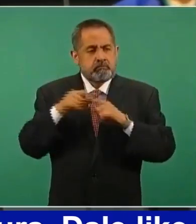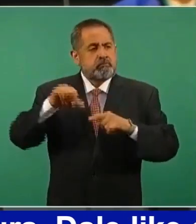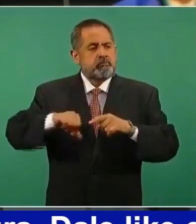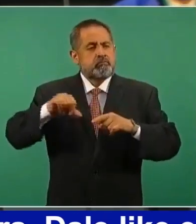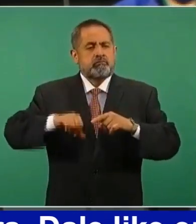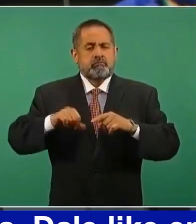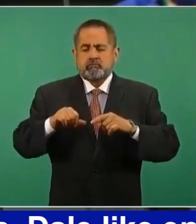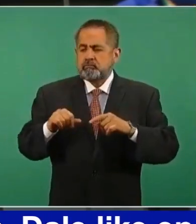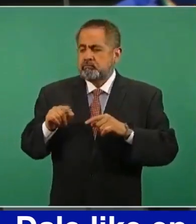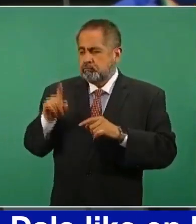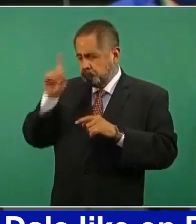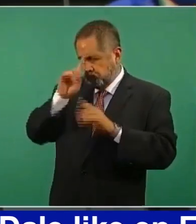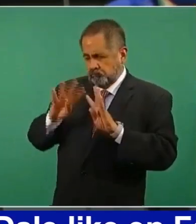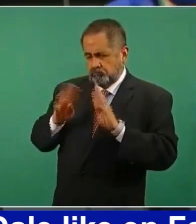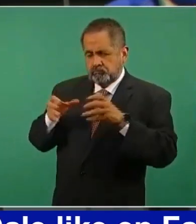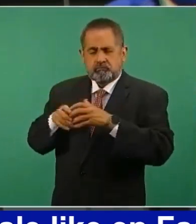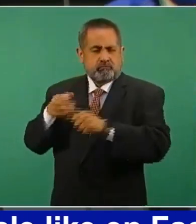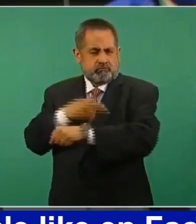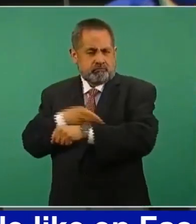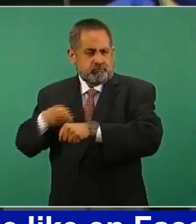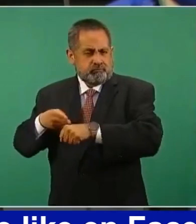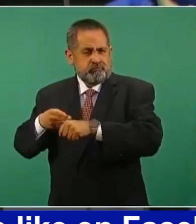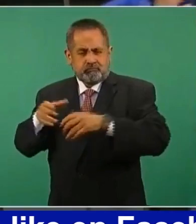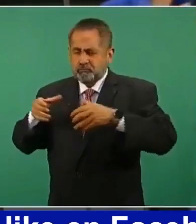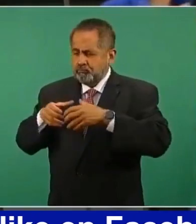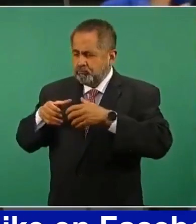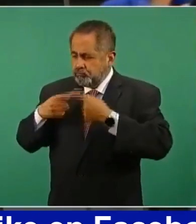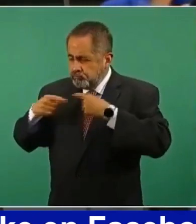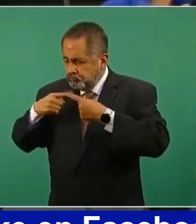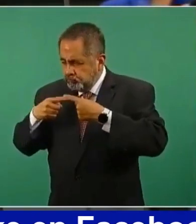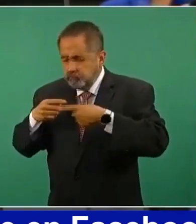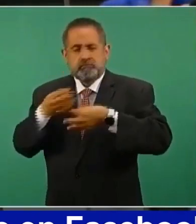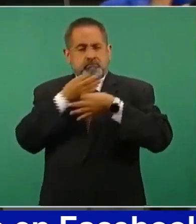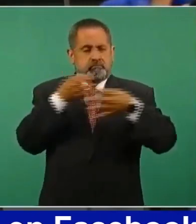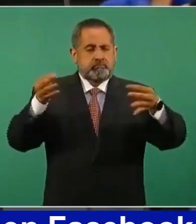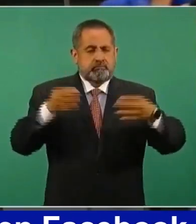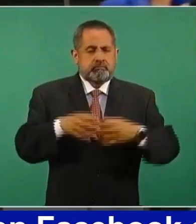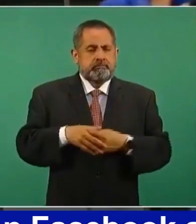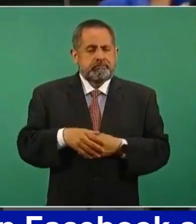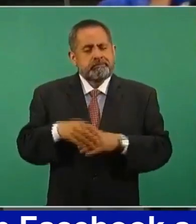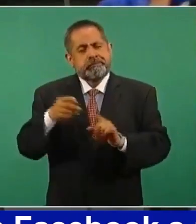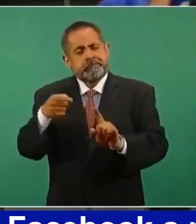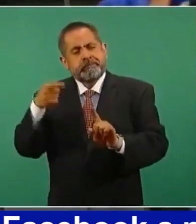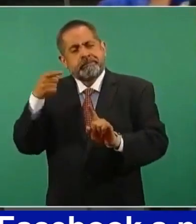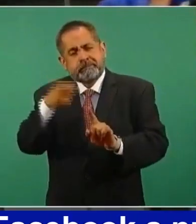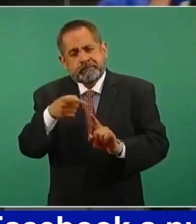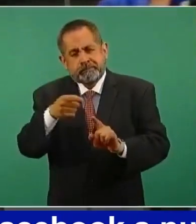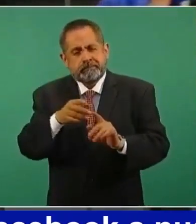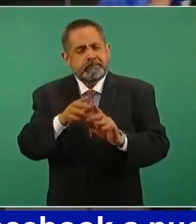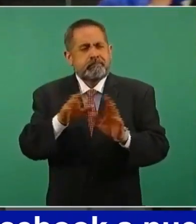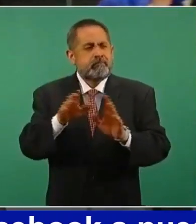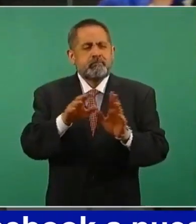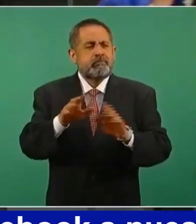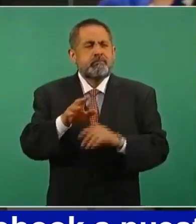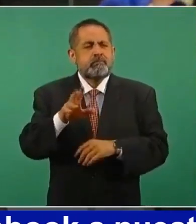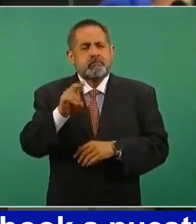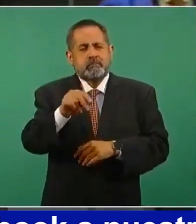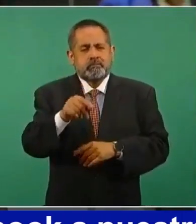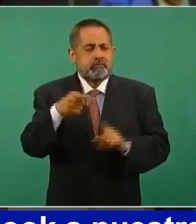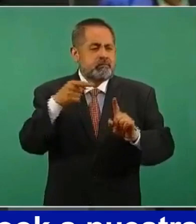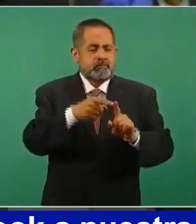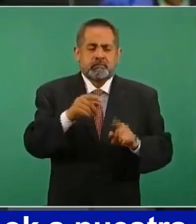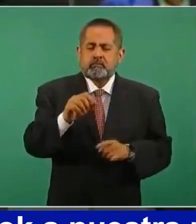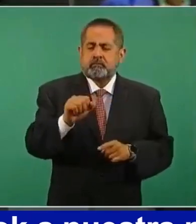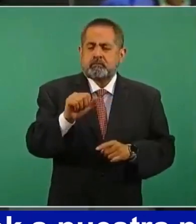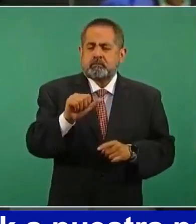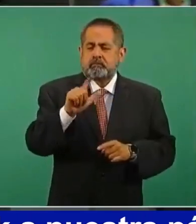en el Consejo de Honor y Justicia de Morena con respecto a este candidato. La pregunta no es tan relacionada en el tema directamente de